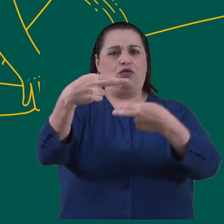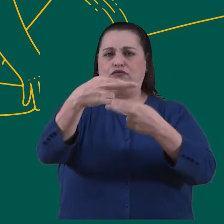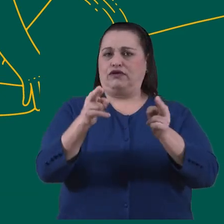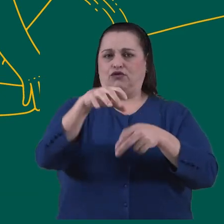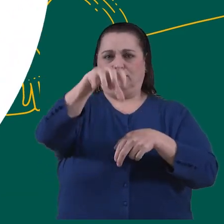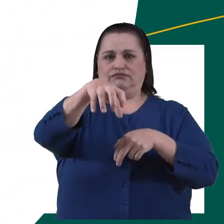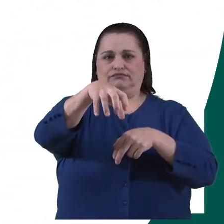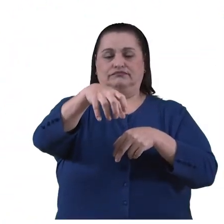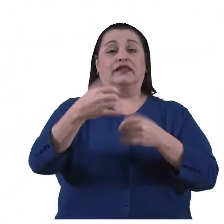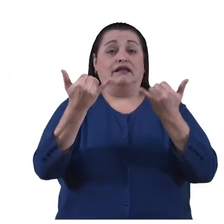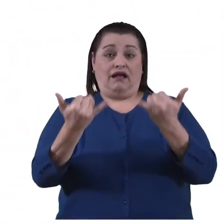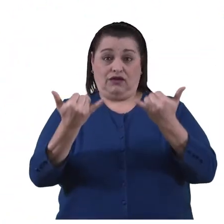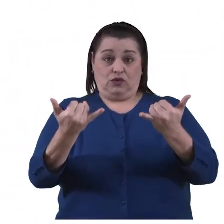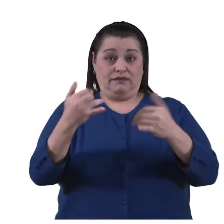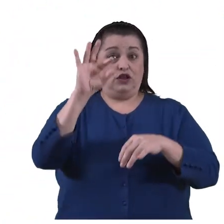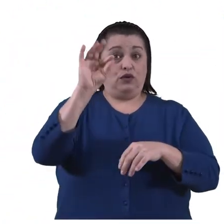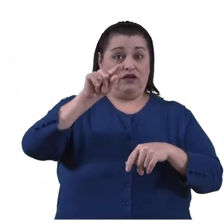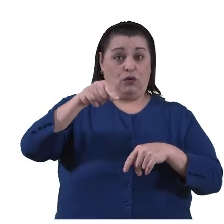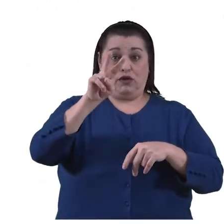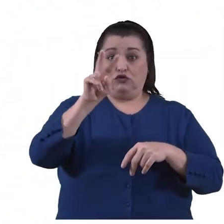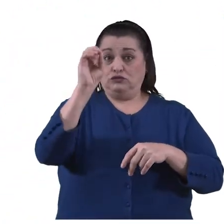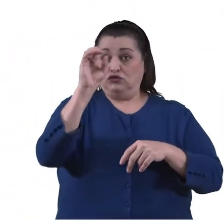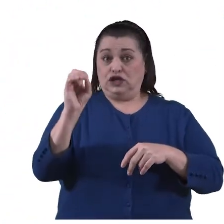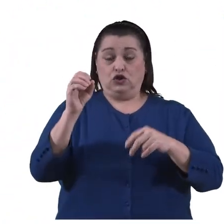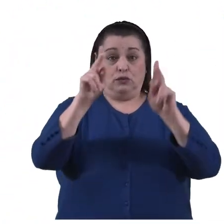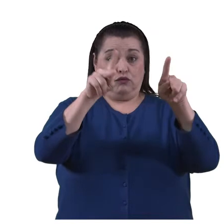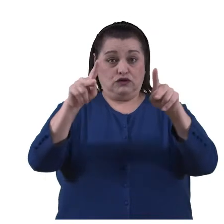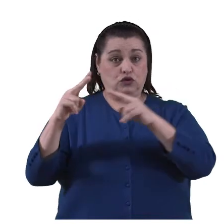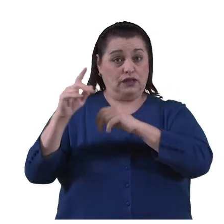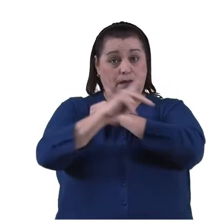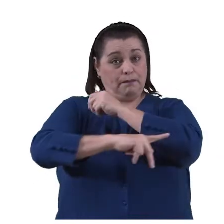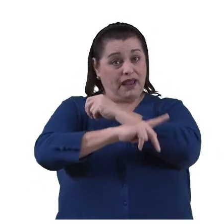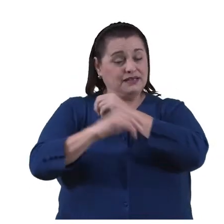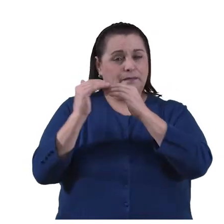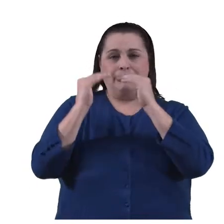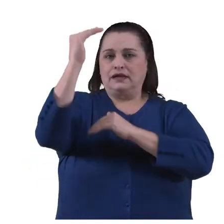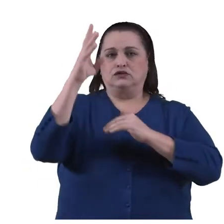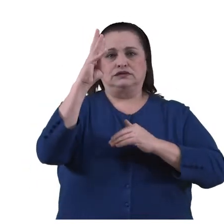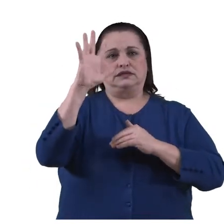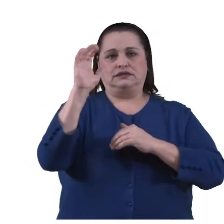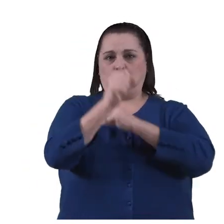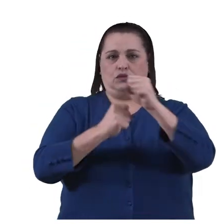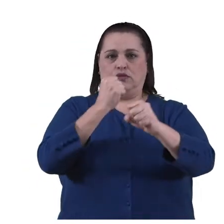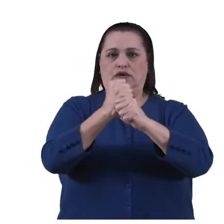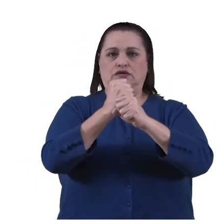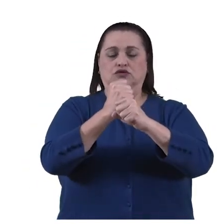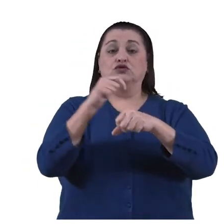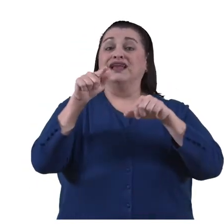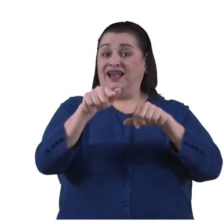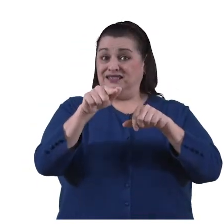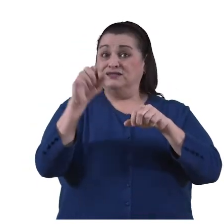región. Actualmente 9.2% de la población del país es mayor de 65 años.